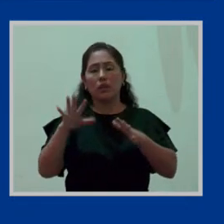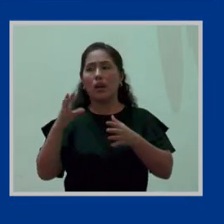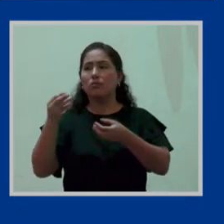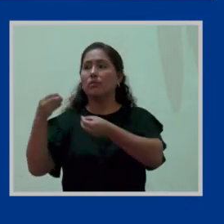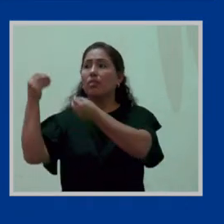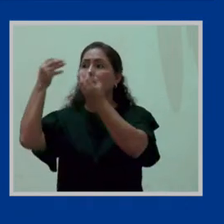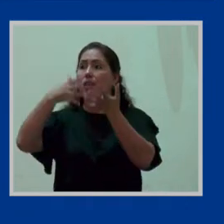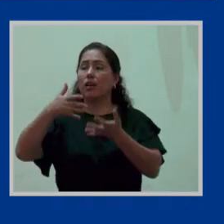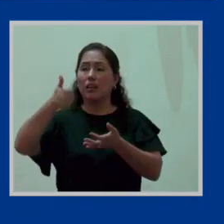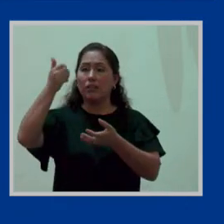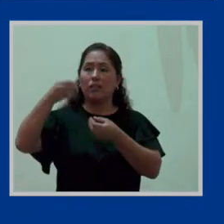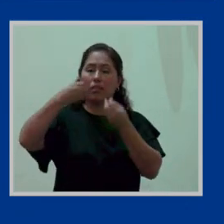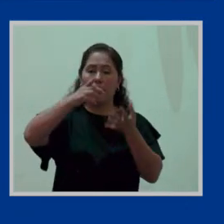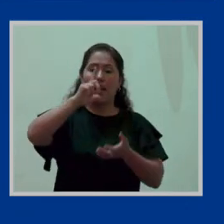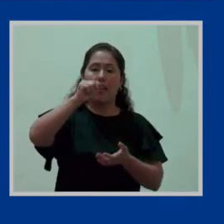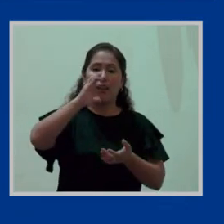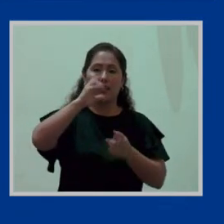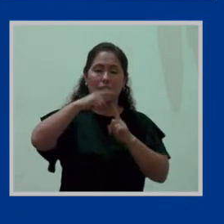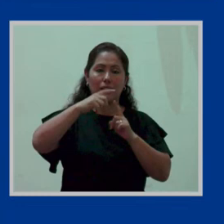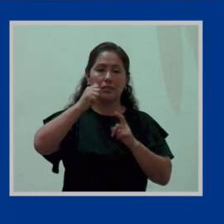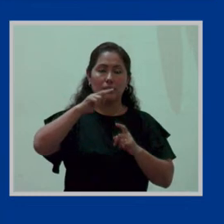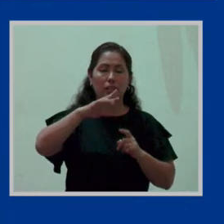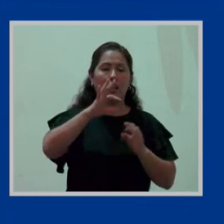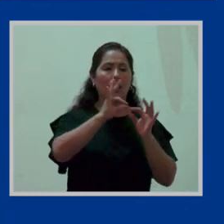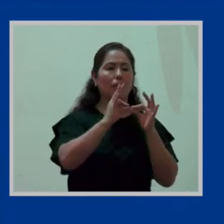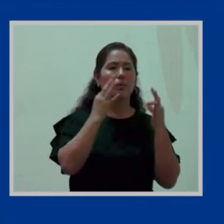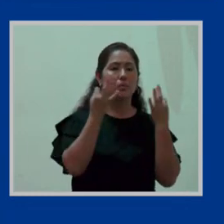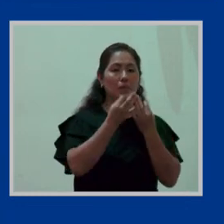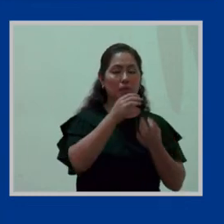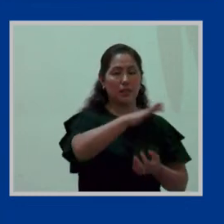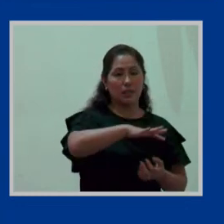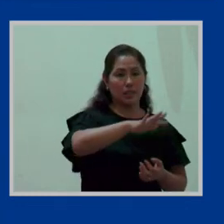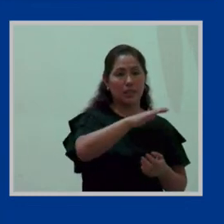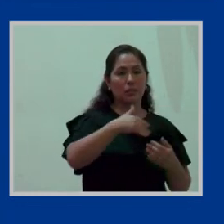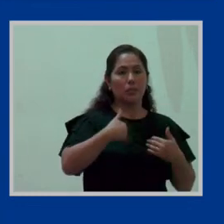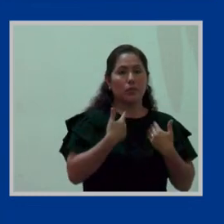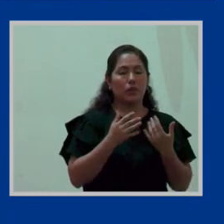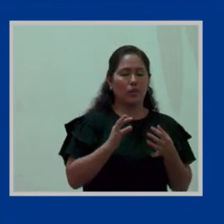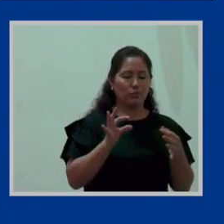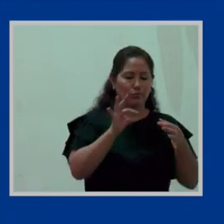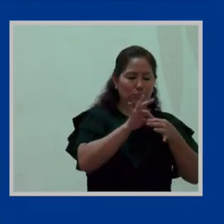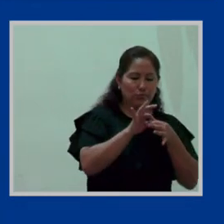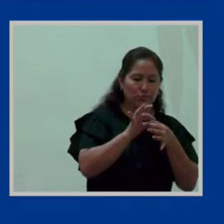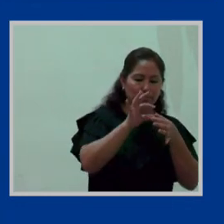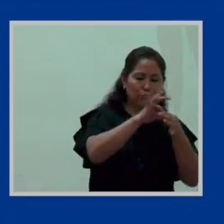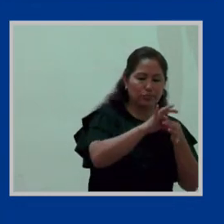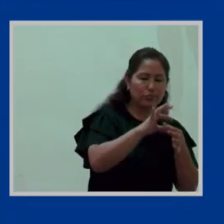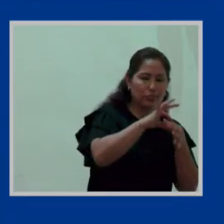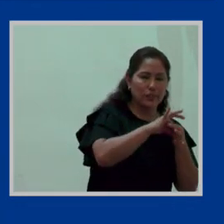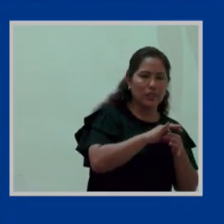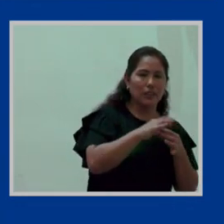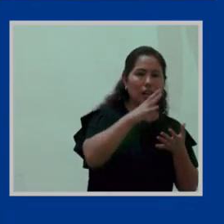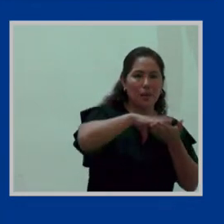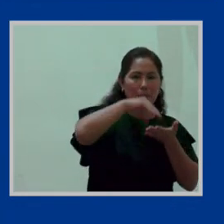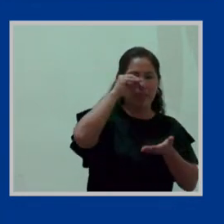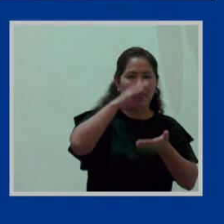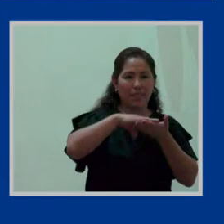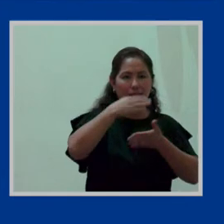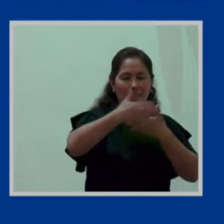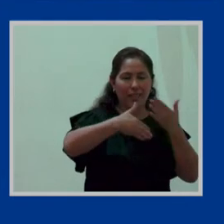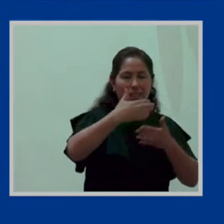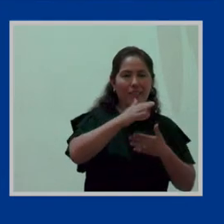materna, las familias, en principio, también pueden unirse y aprender a través